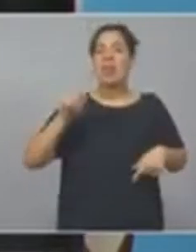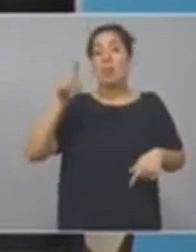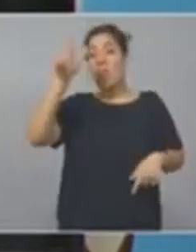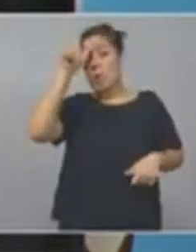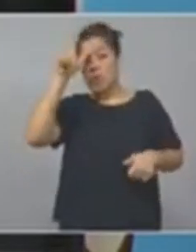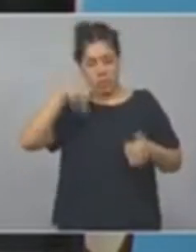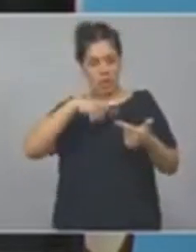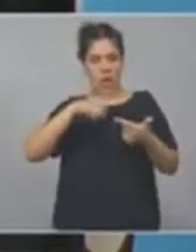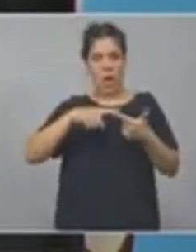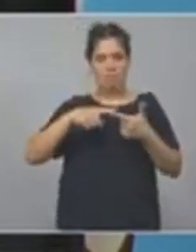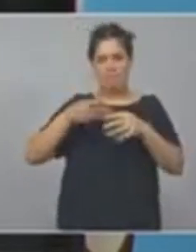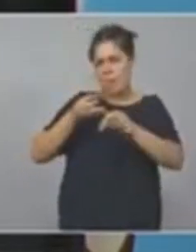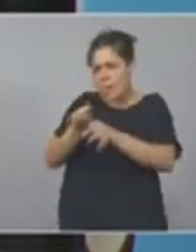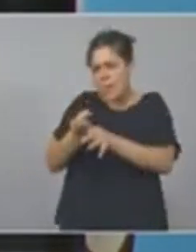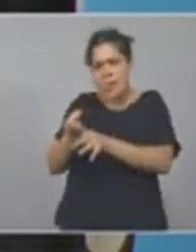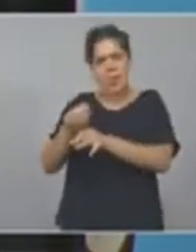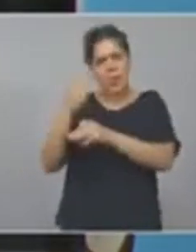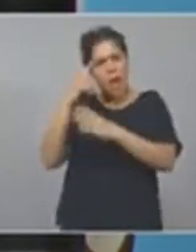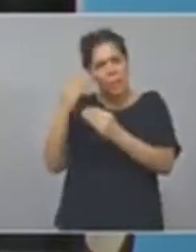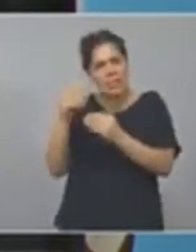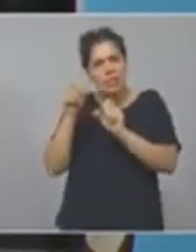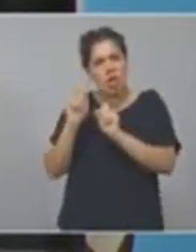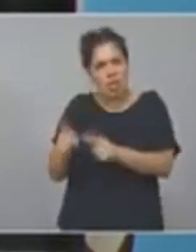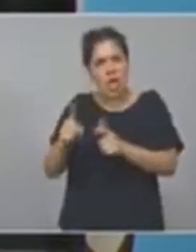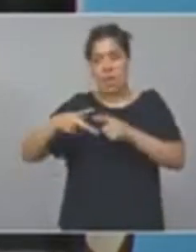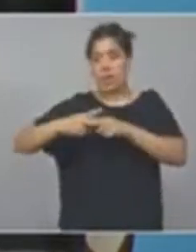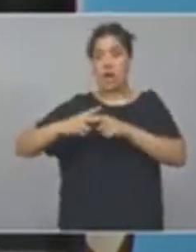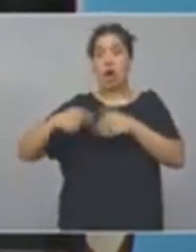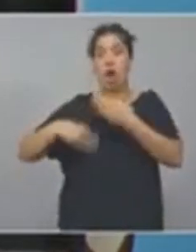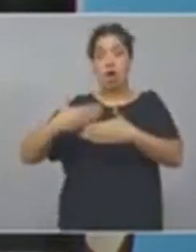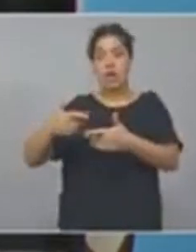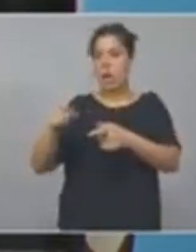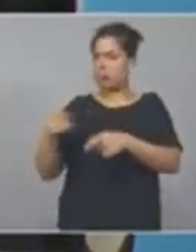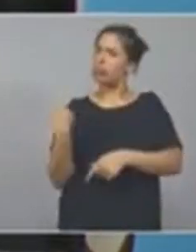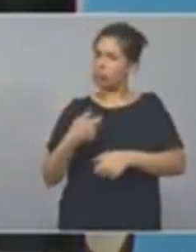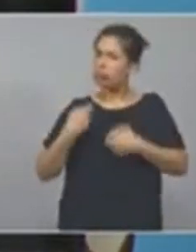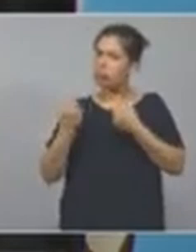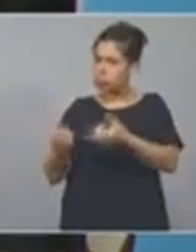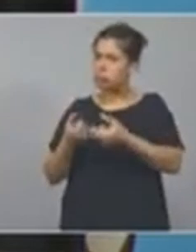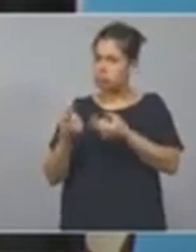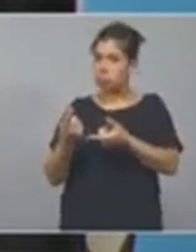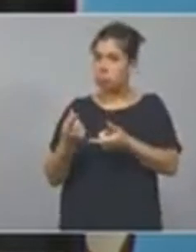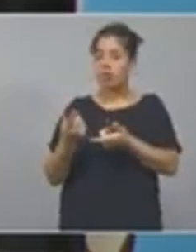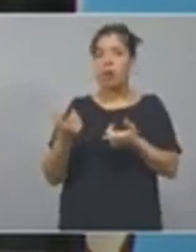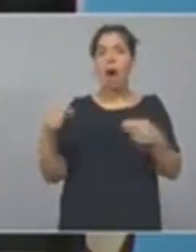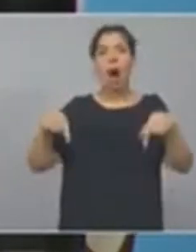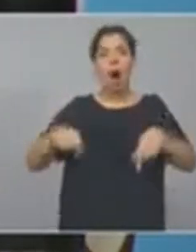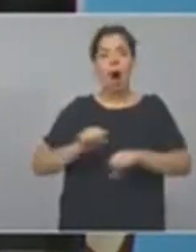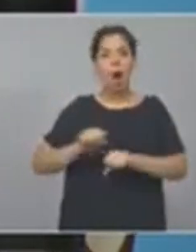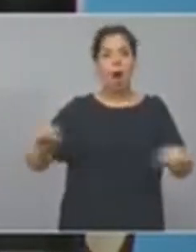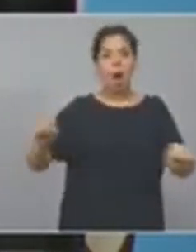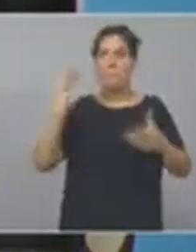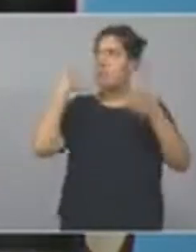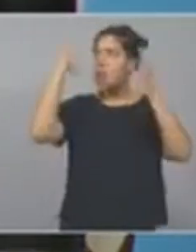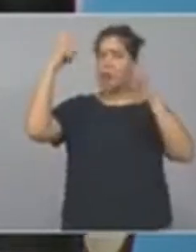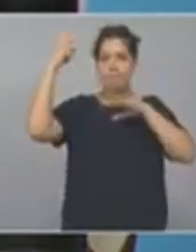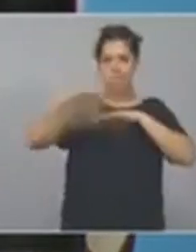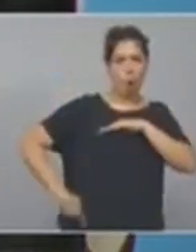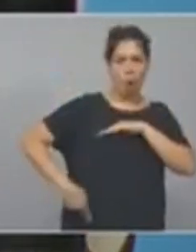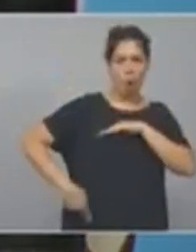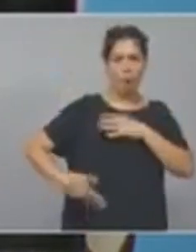la capacitación, la tecnología, en buena medida con el fondo de fortalecimiento que cortó mi ley. El fondo de